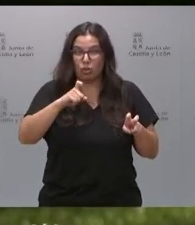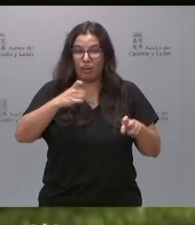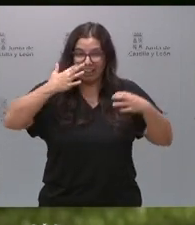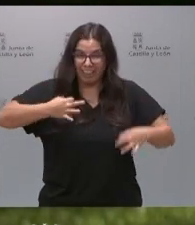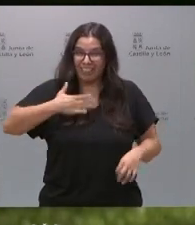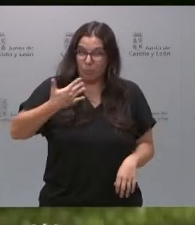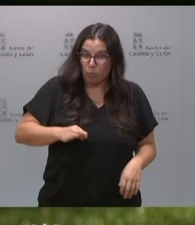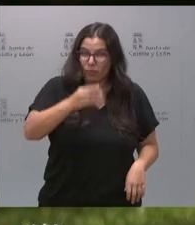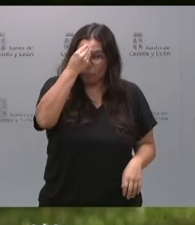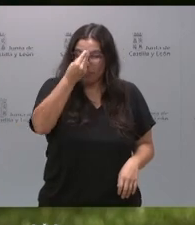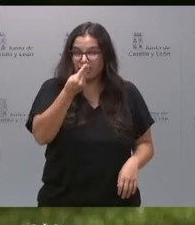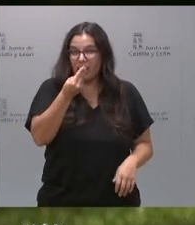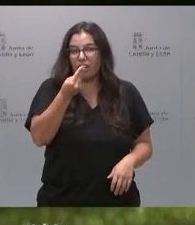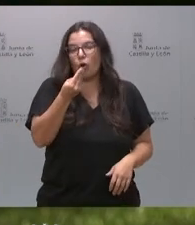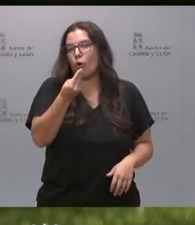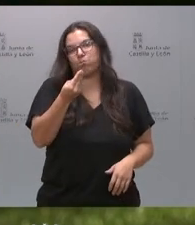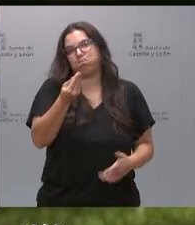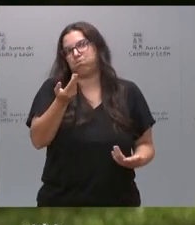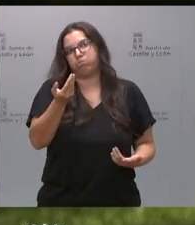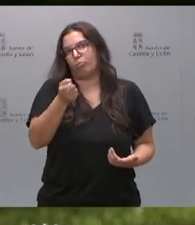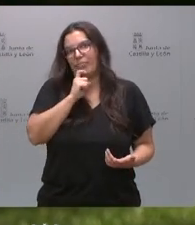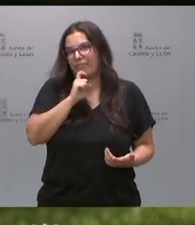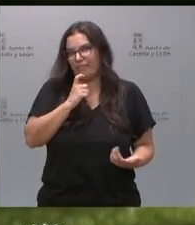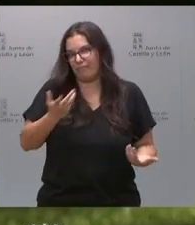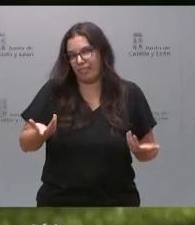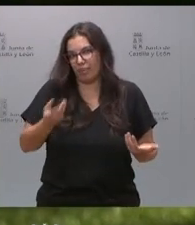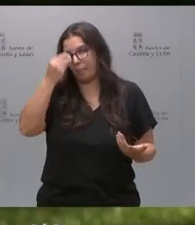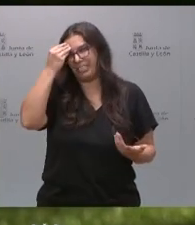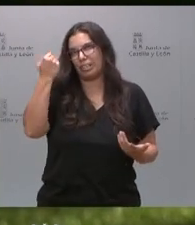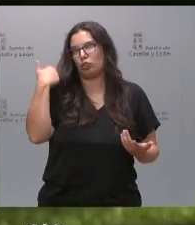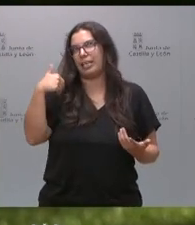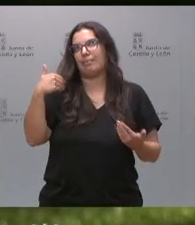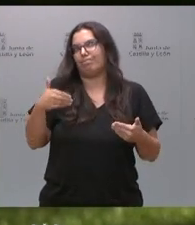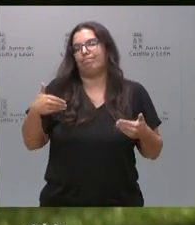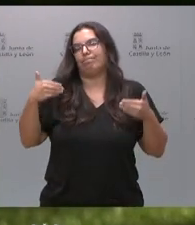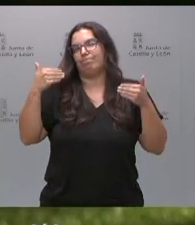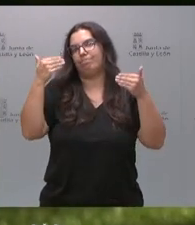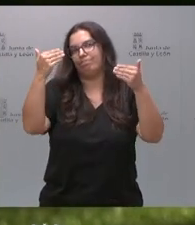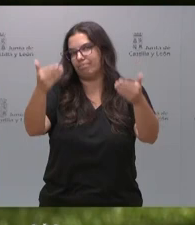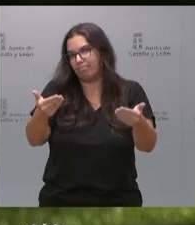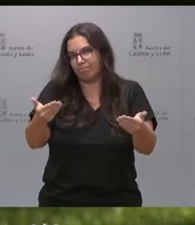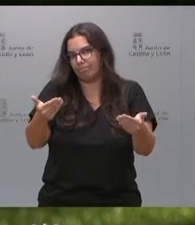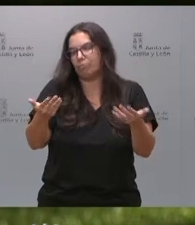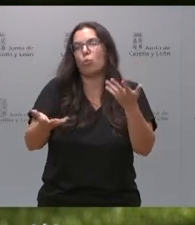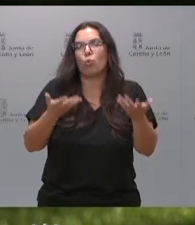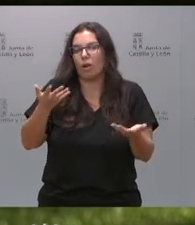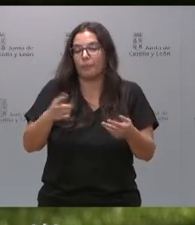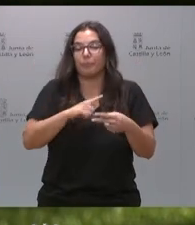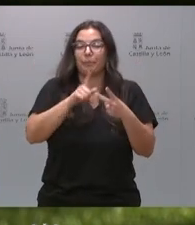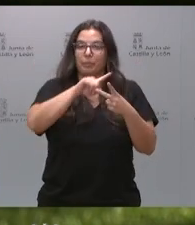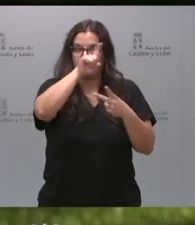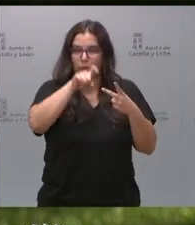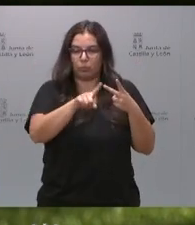si lo ven factible realmente, o están pensando más en el escenario alternativo. Y una más,